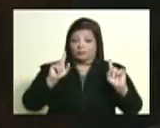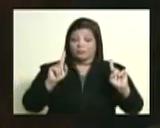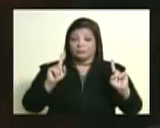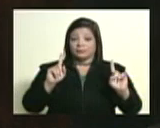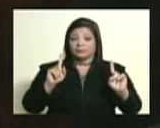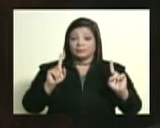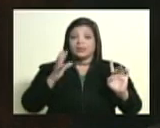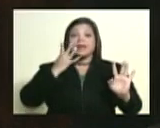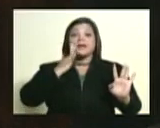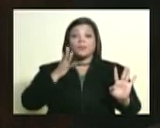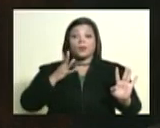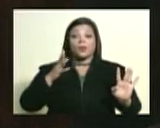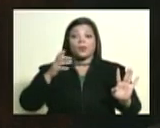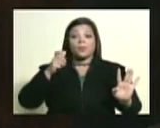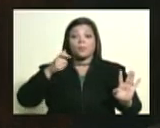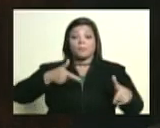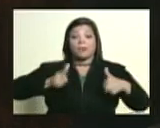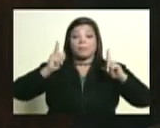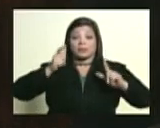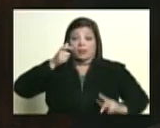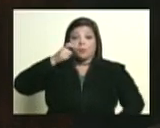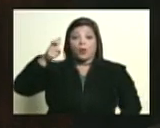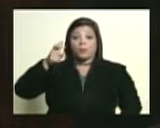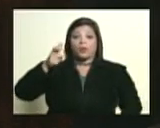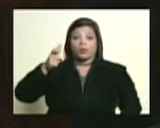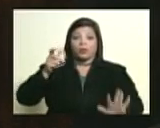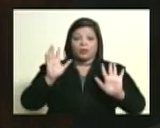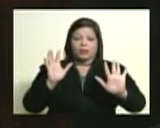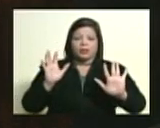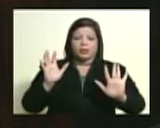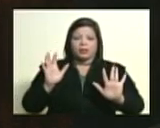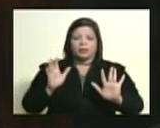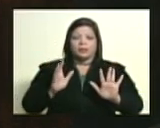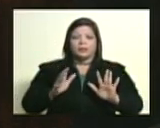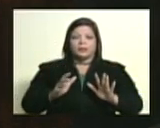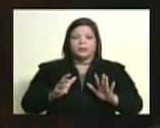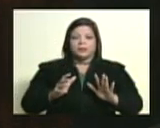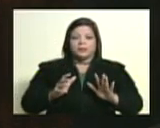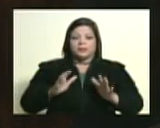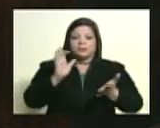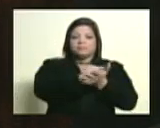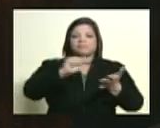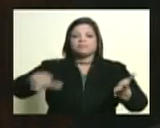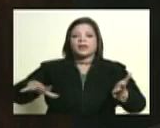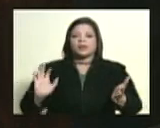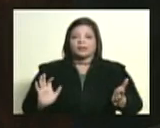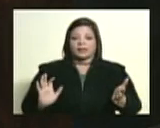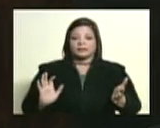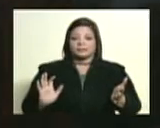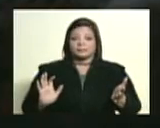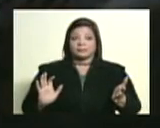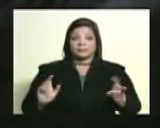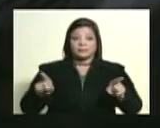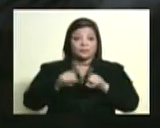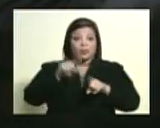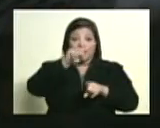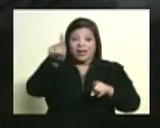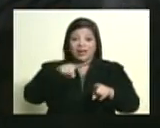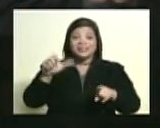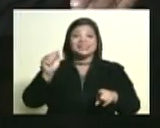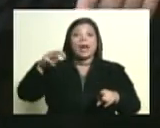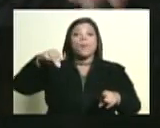los pueblos lo permiten, se los quitan. Eso pasa con Zamora también.